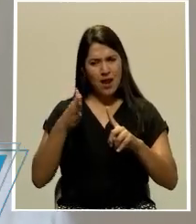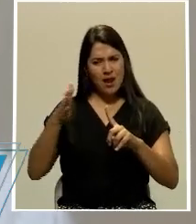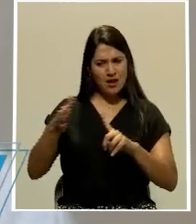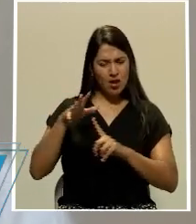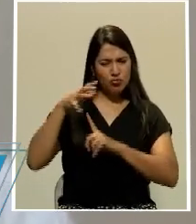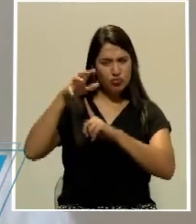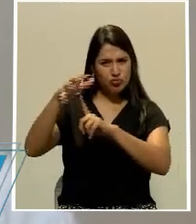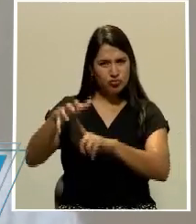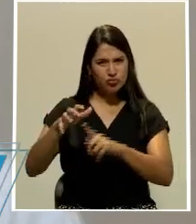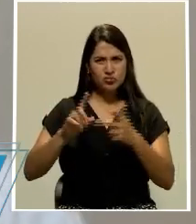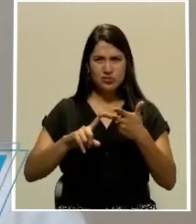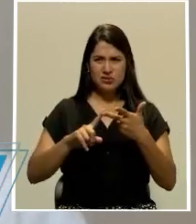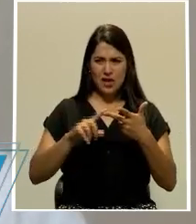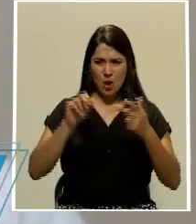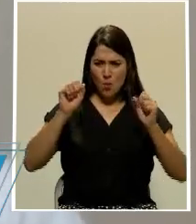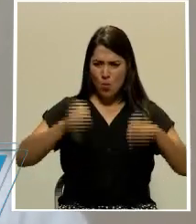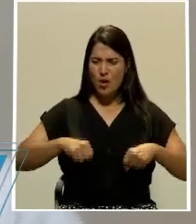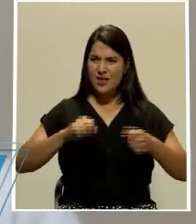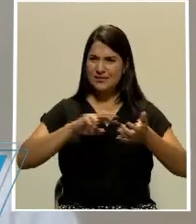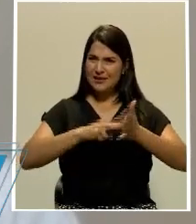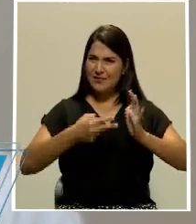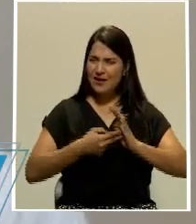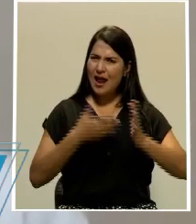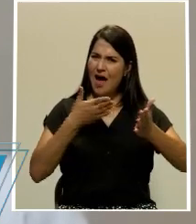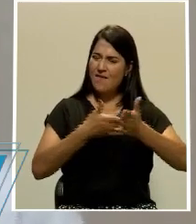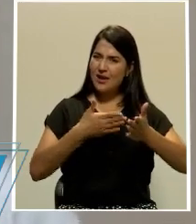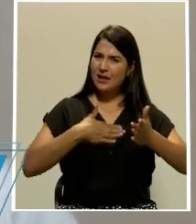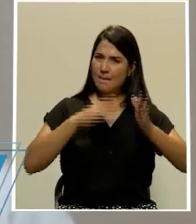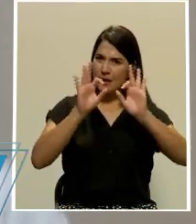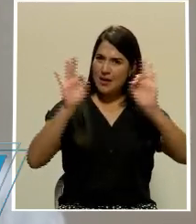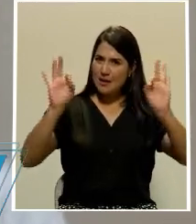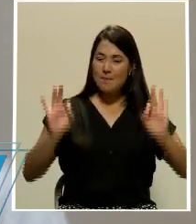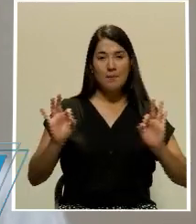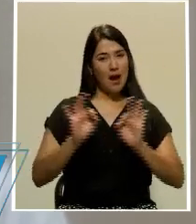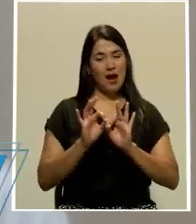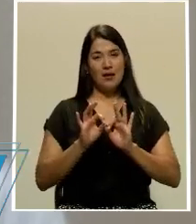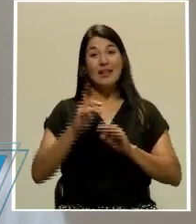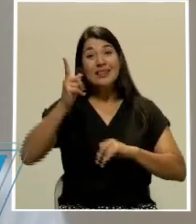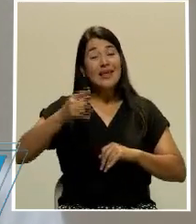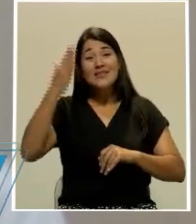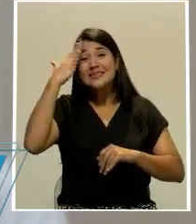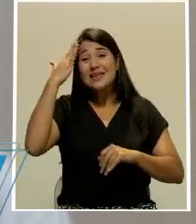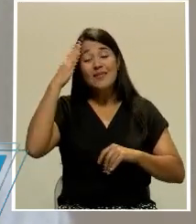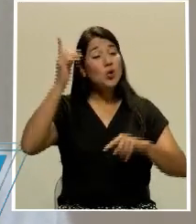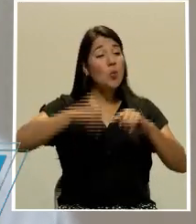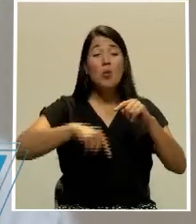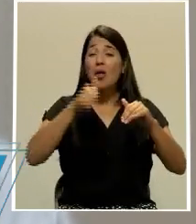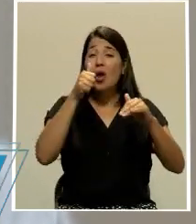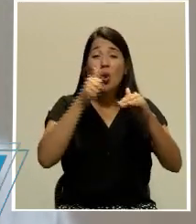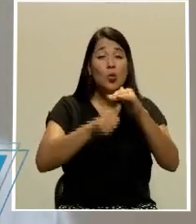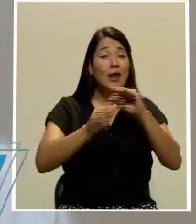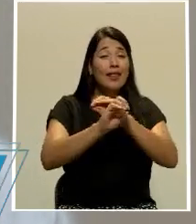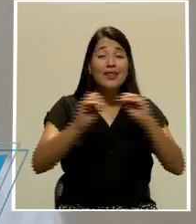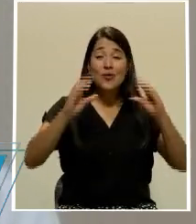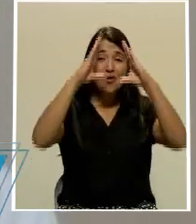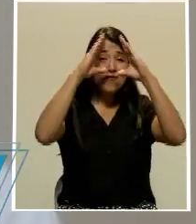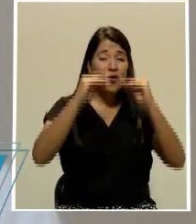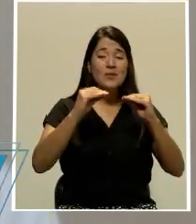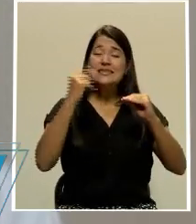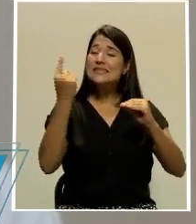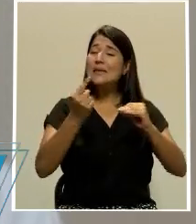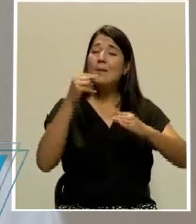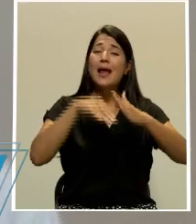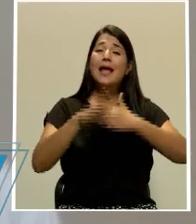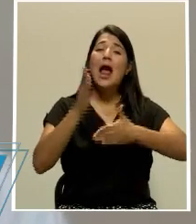implicaciones que podría tener? Entre cielo y tierra no hay nada oculto. Y generalmente, yo diría que una de las